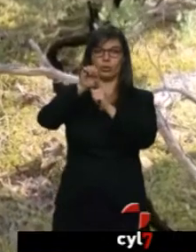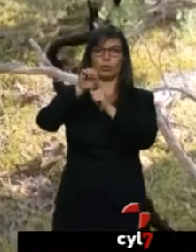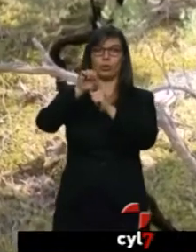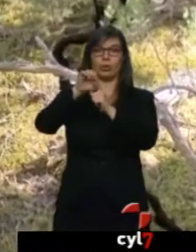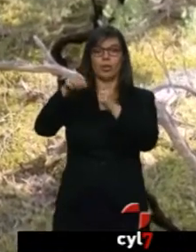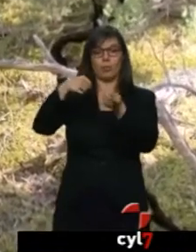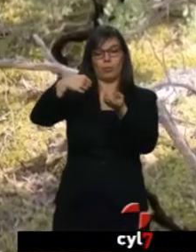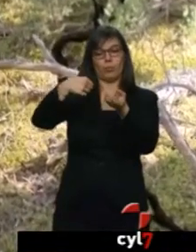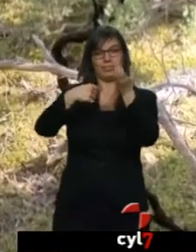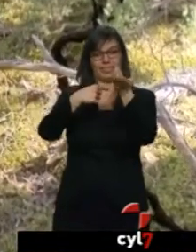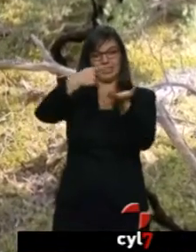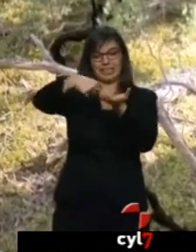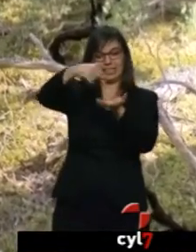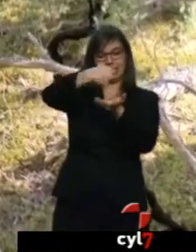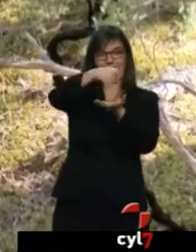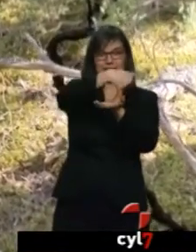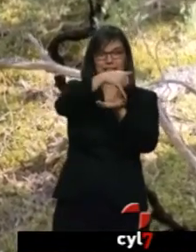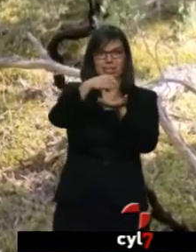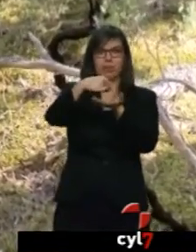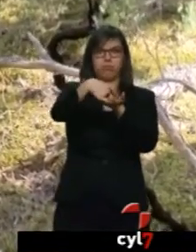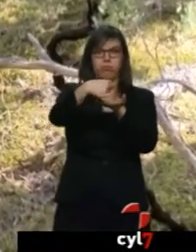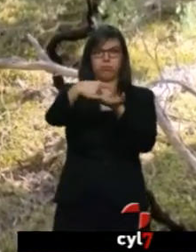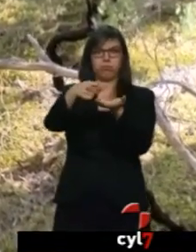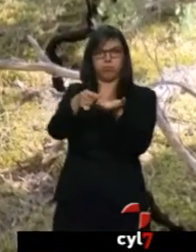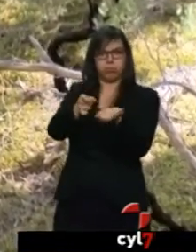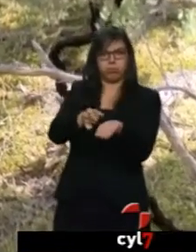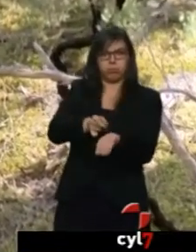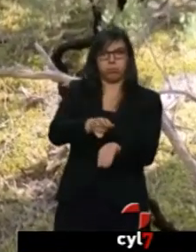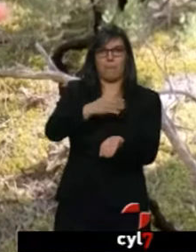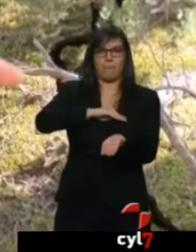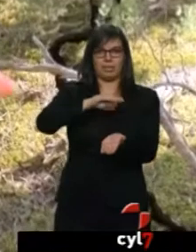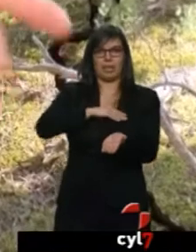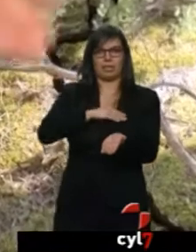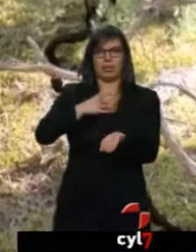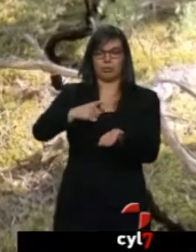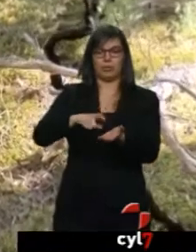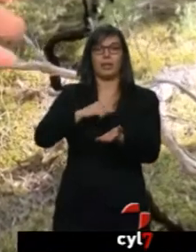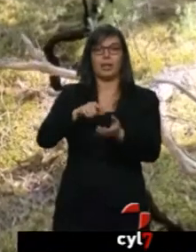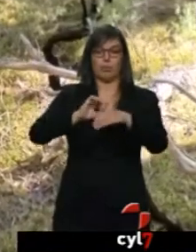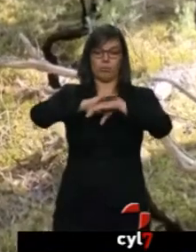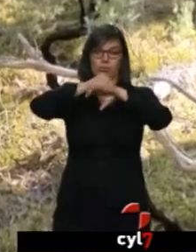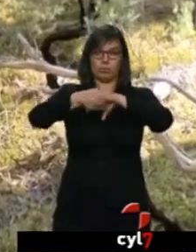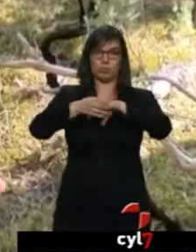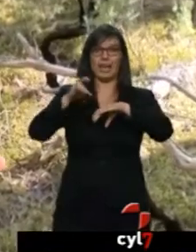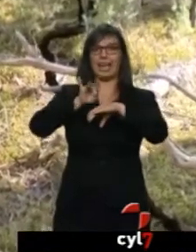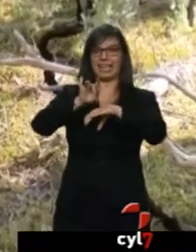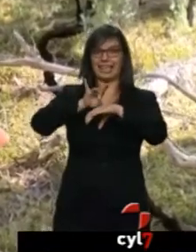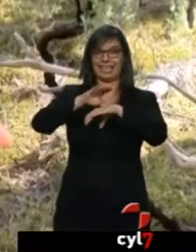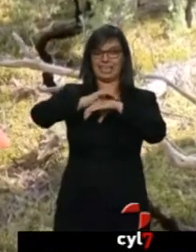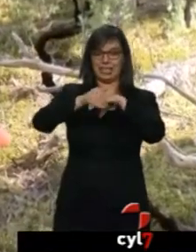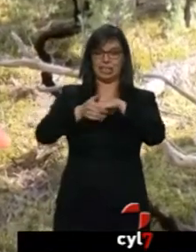gruesas y espaciadas. Hay mucho espacio entre cada lámina. La cutícula es gris, o sea lo que es el sombrero, con